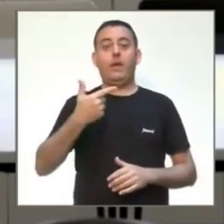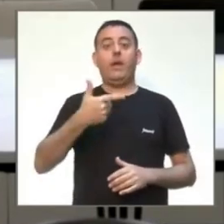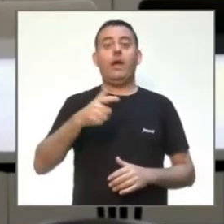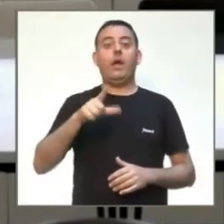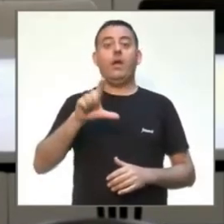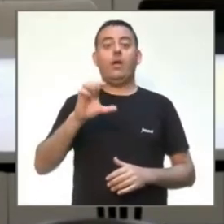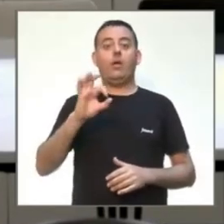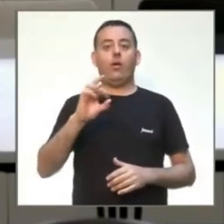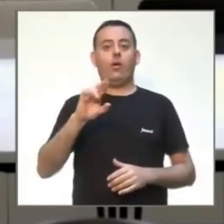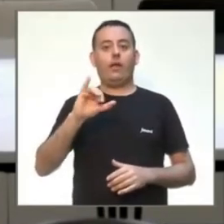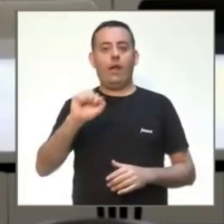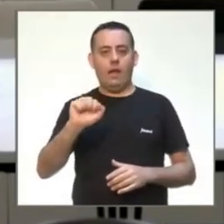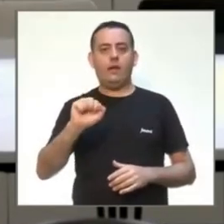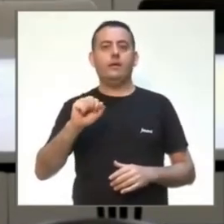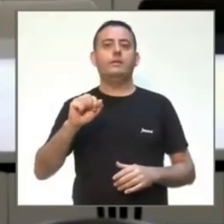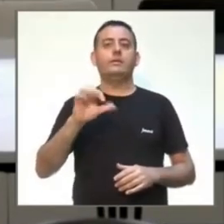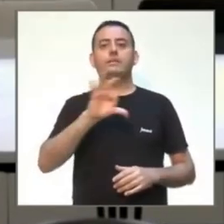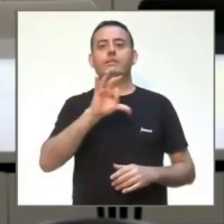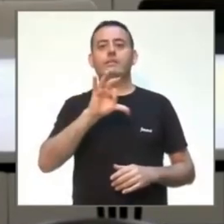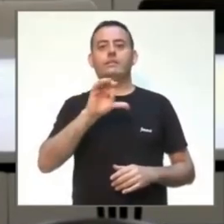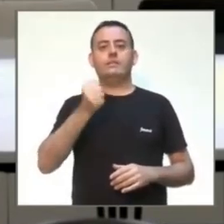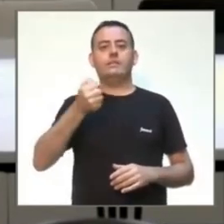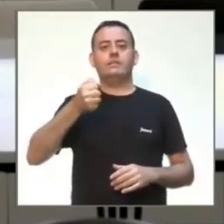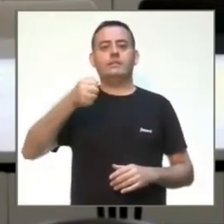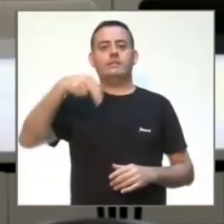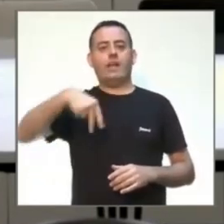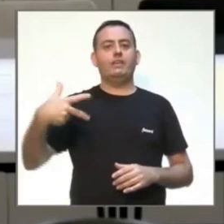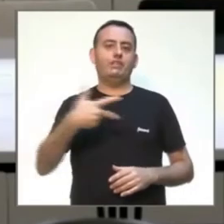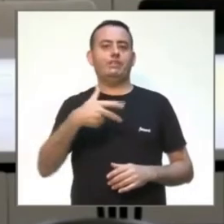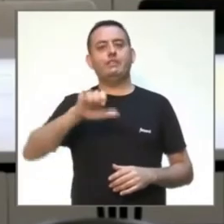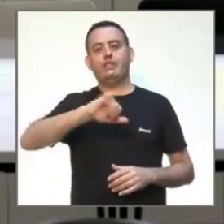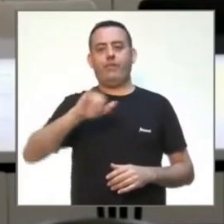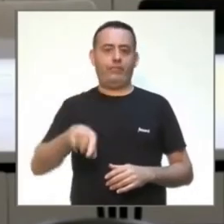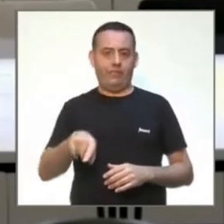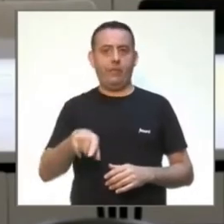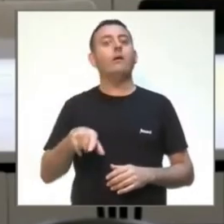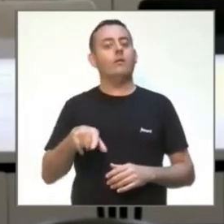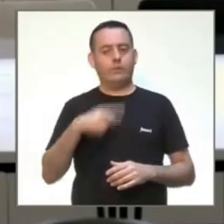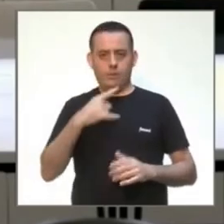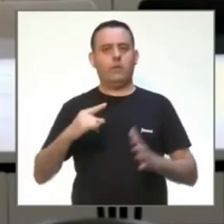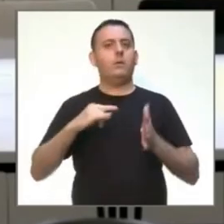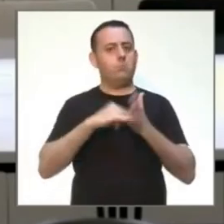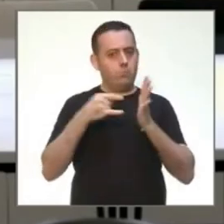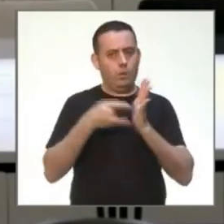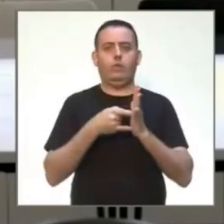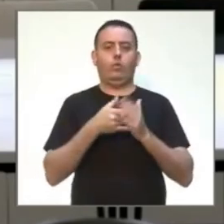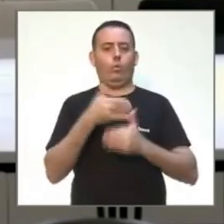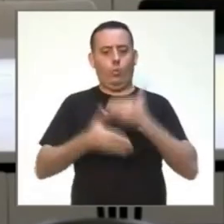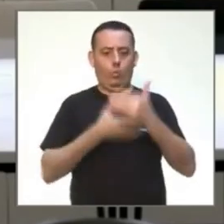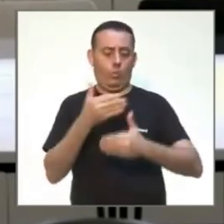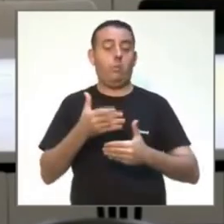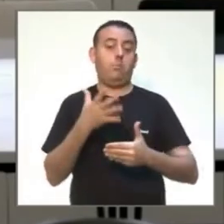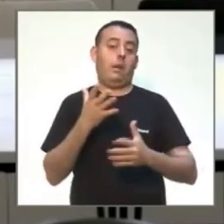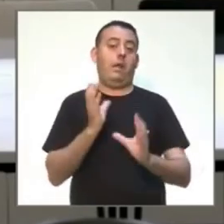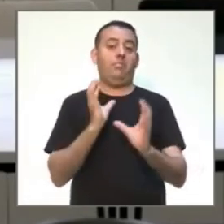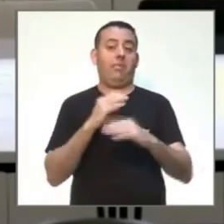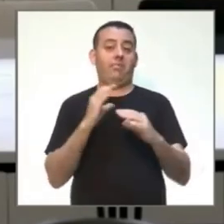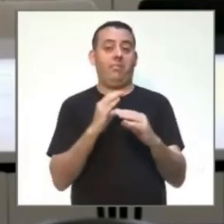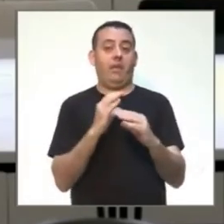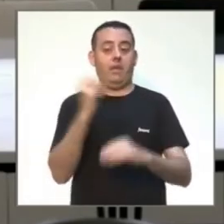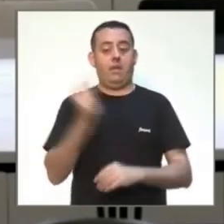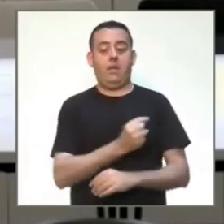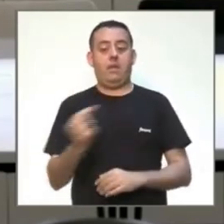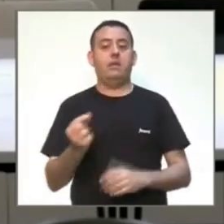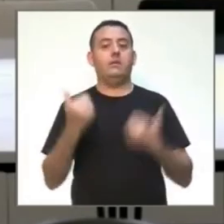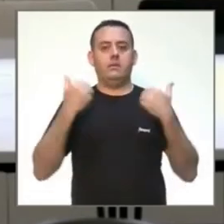Sánchez, y me explicó que ya estaba desarrollado un protocolo, es decir, que el resultado del proyecto científico estaba listo para ser escalado a